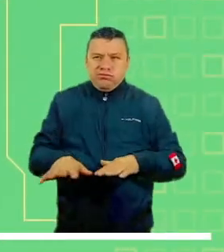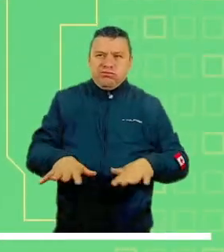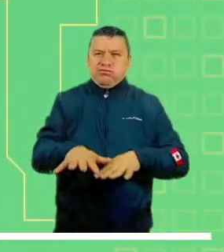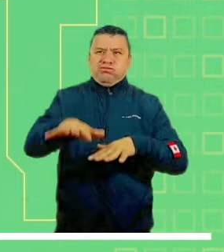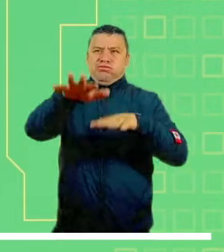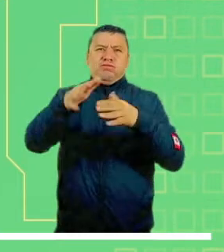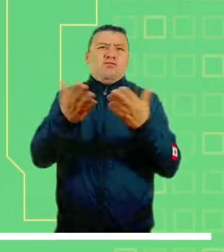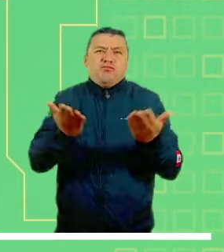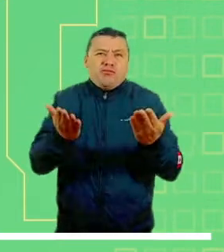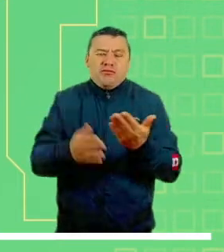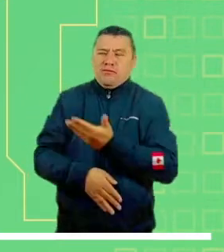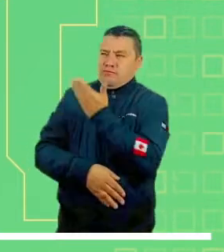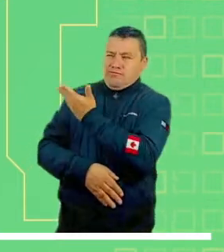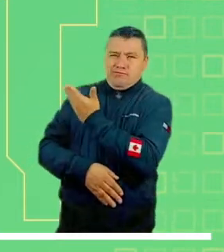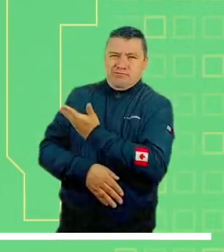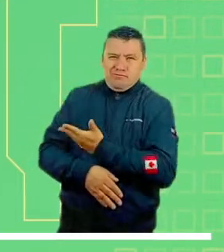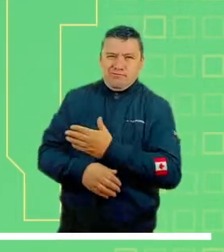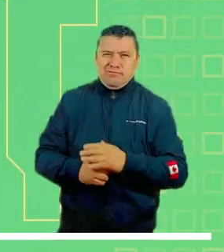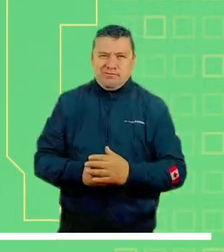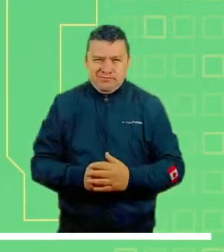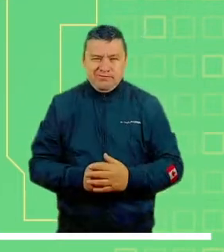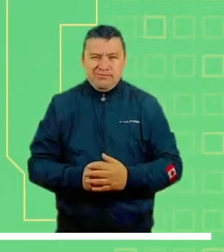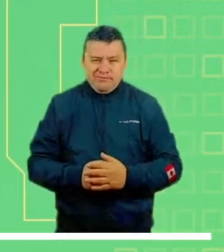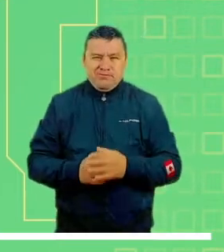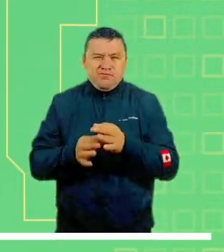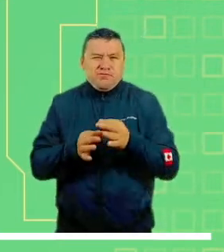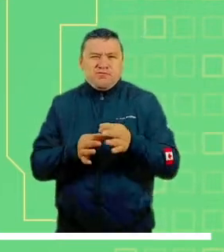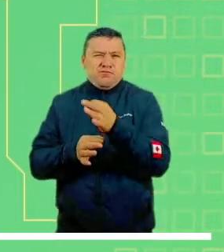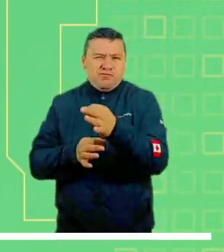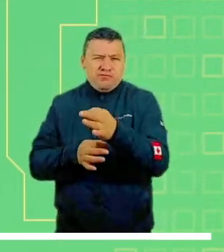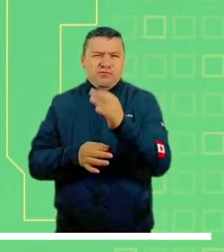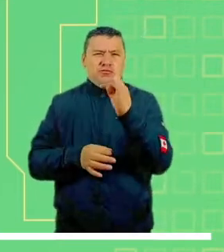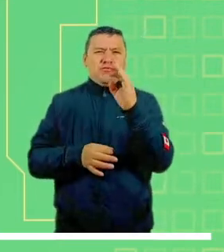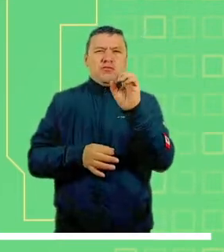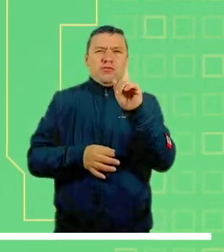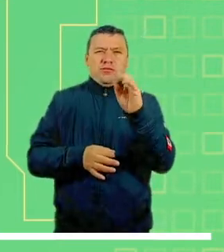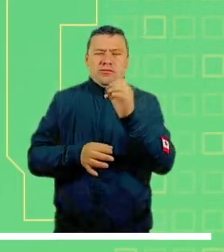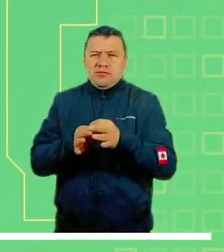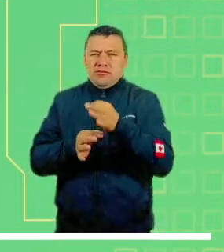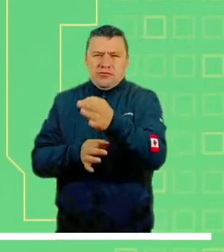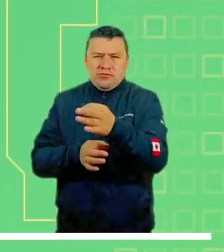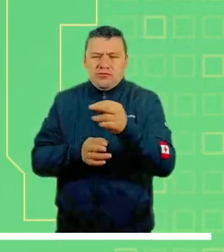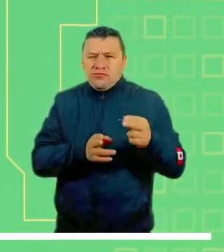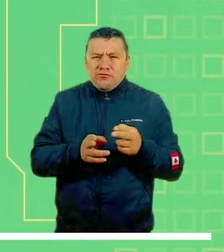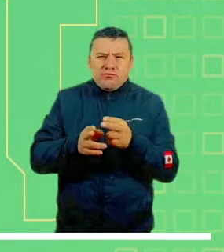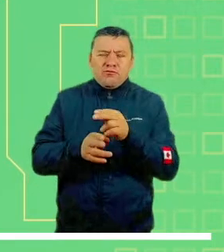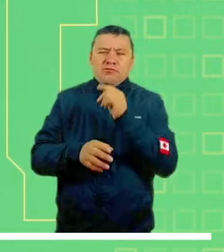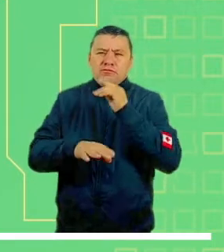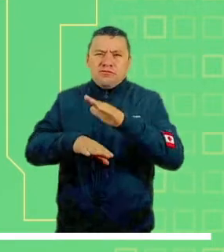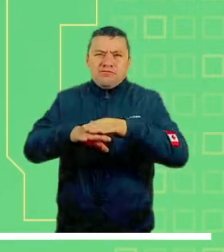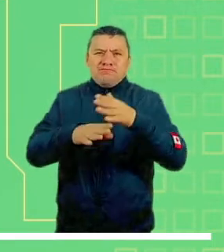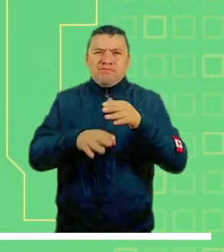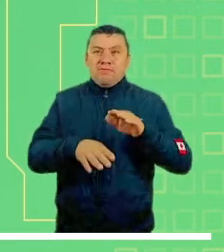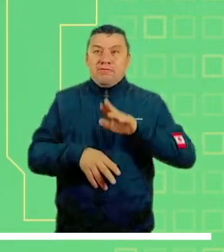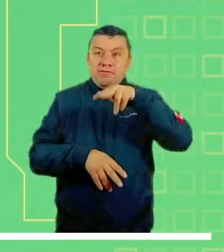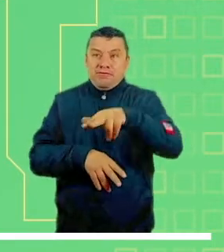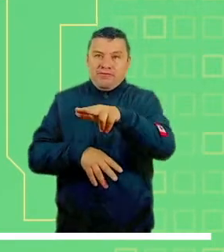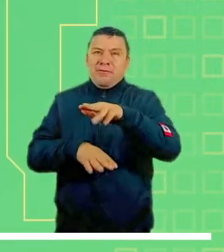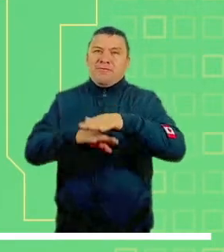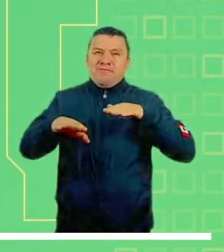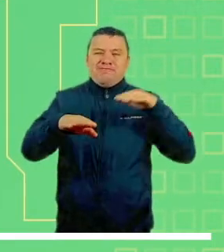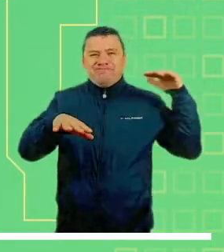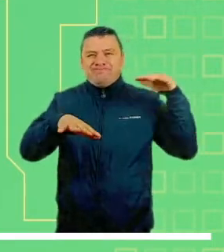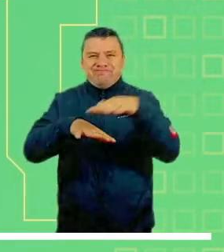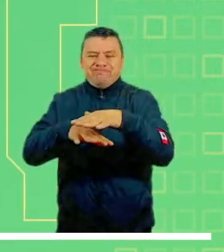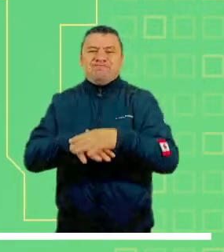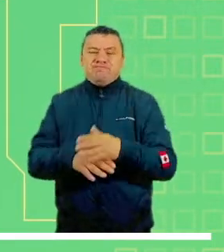se reporta Avenida Torrencial, en las veredas La Camacha, Río Negro, Palmar Alto y Palmar Bajo del municipio de Toledo. En la